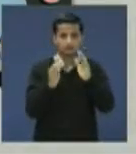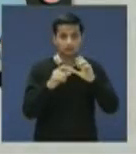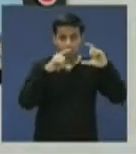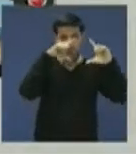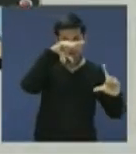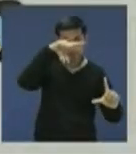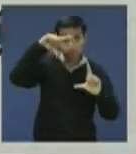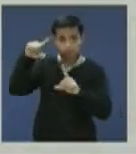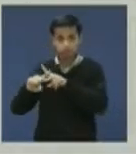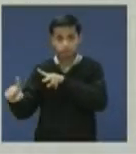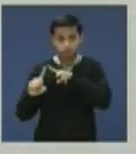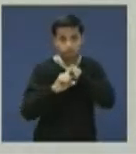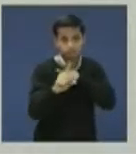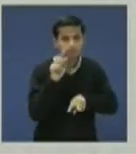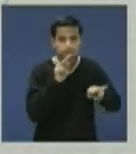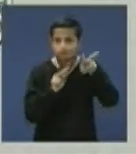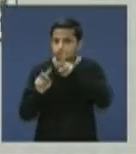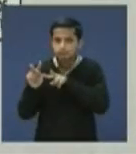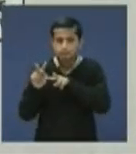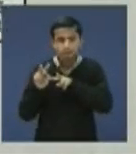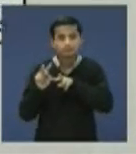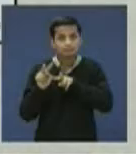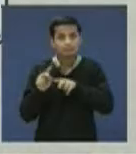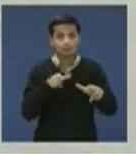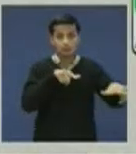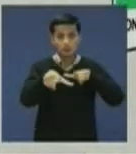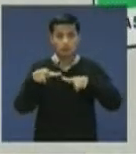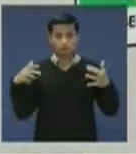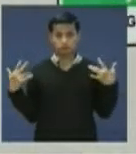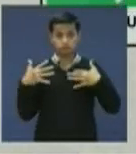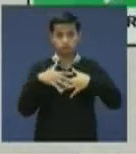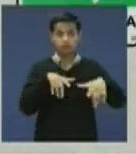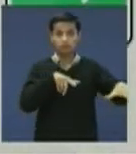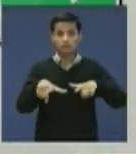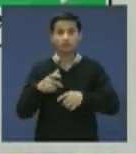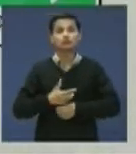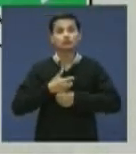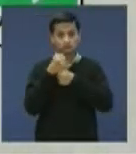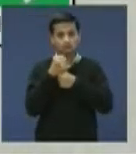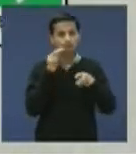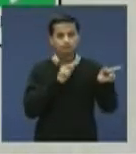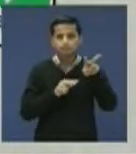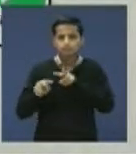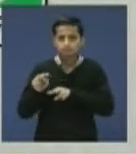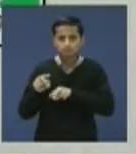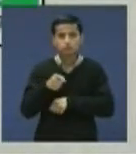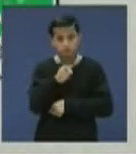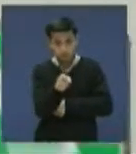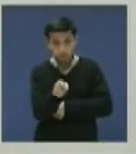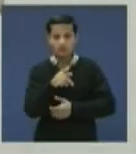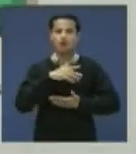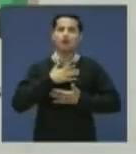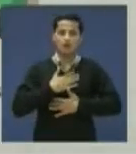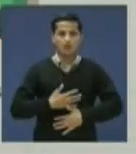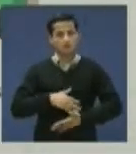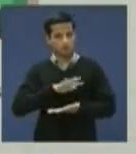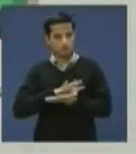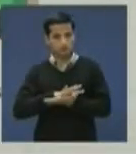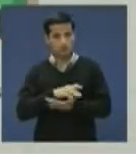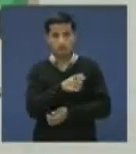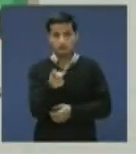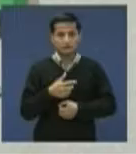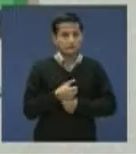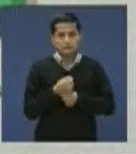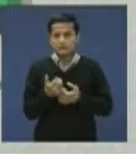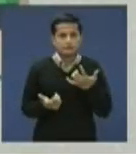Ubica las señaléticas para evacuación, los puntos de encuentro y las zonas seguras. Guarda la calma y en caso